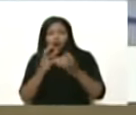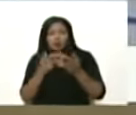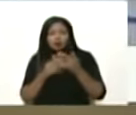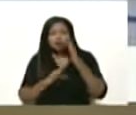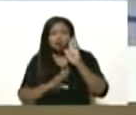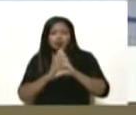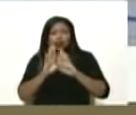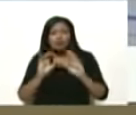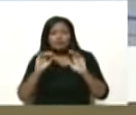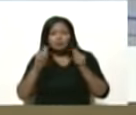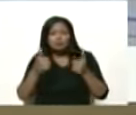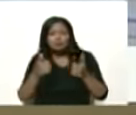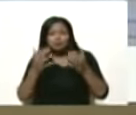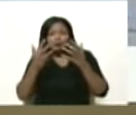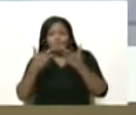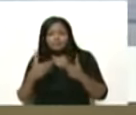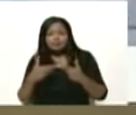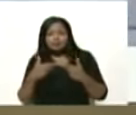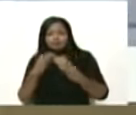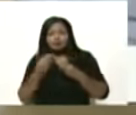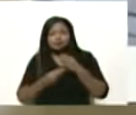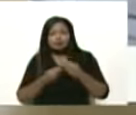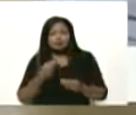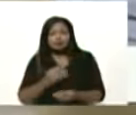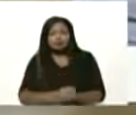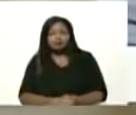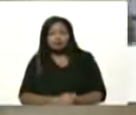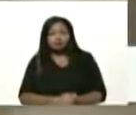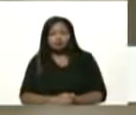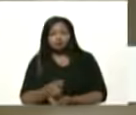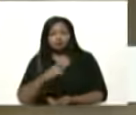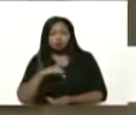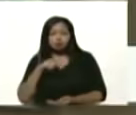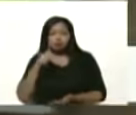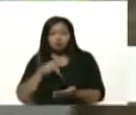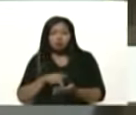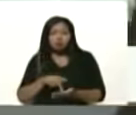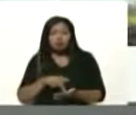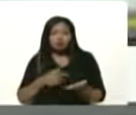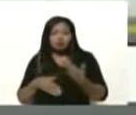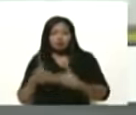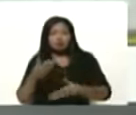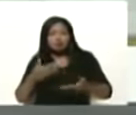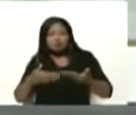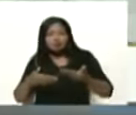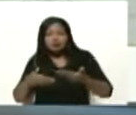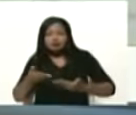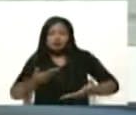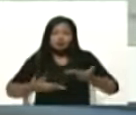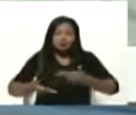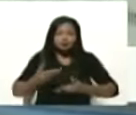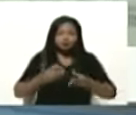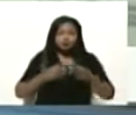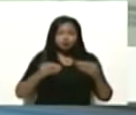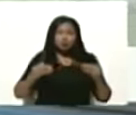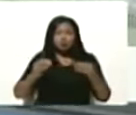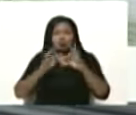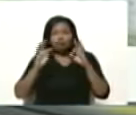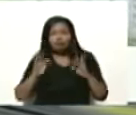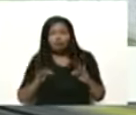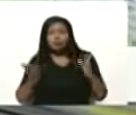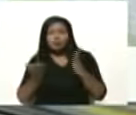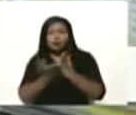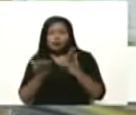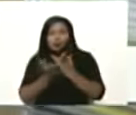surja una empresa, sea digna. Estamos al servicio con nuestra línea de paraescolares,